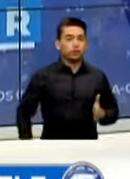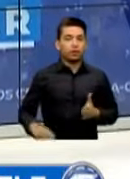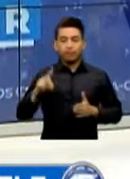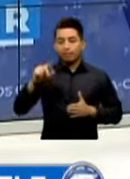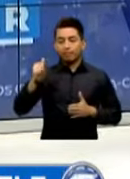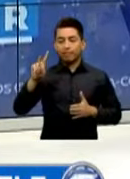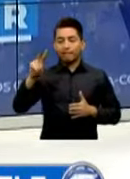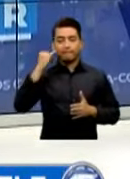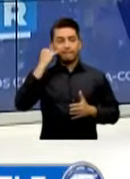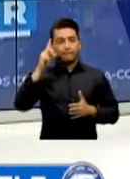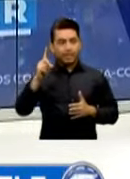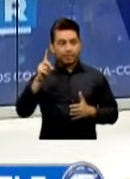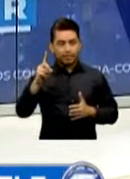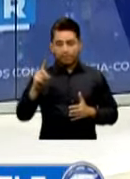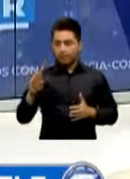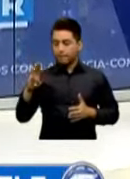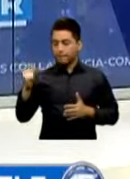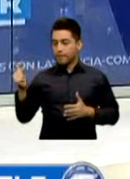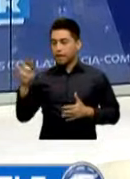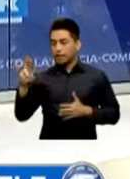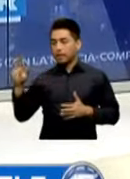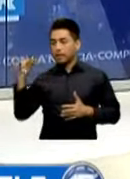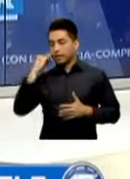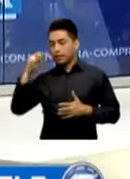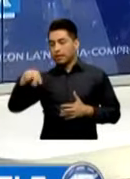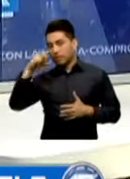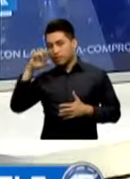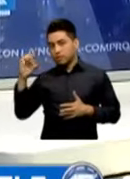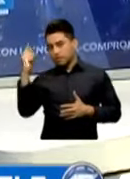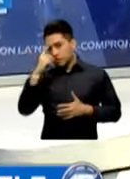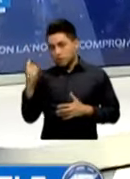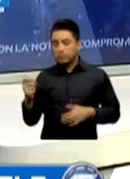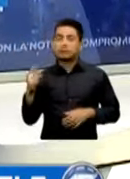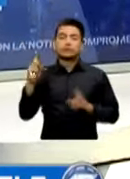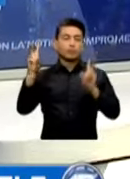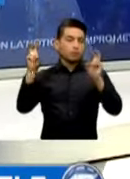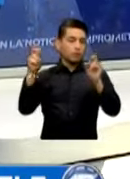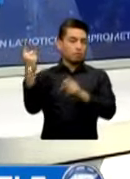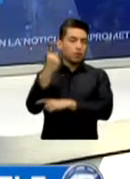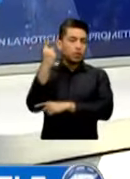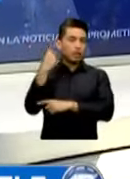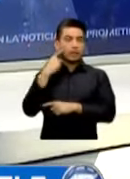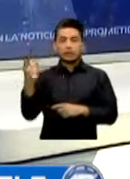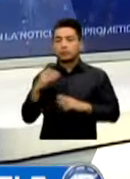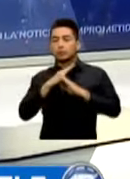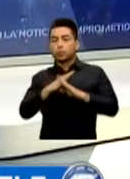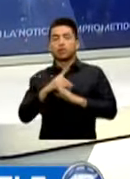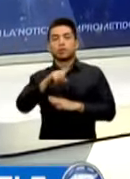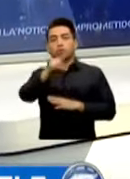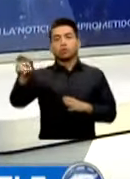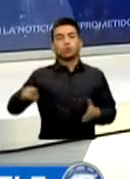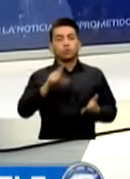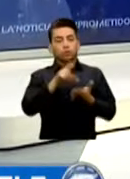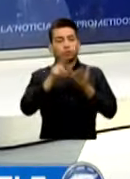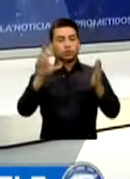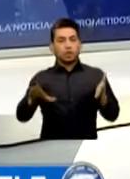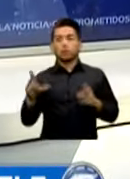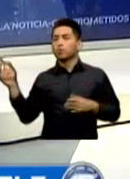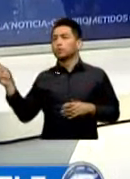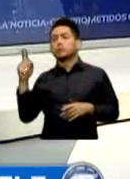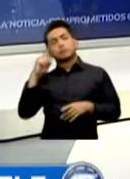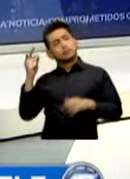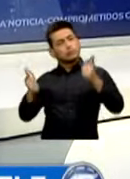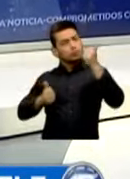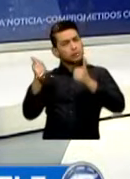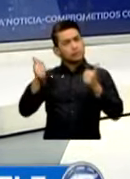seguridad Ciudadana Y por eso Le hemos convocado Esta noche Para que usted Conozca Algunos aspectos Internos De lo que seguramente Se pregunta Todo el tiempo